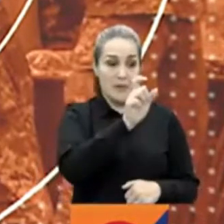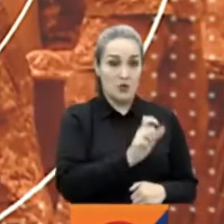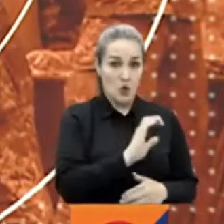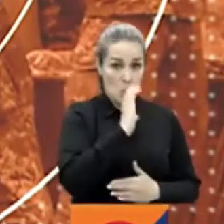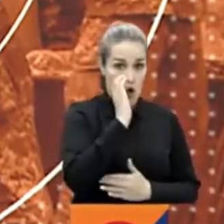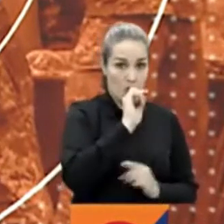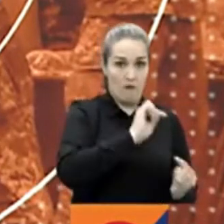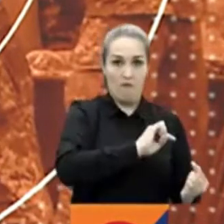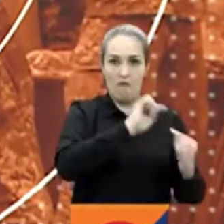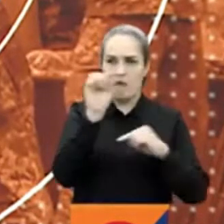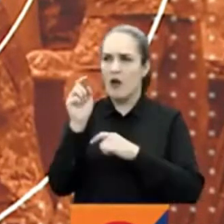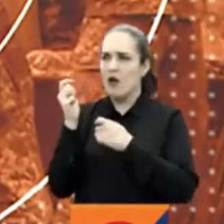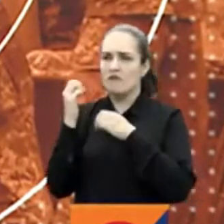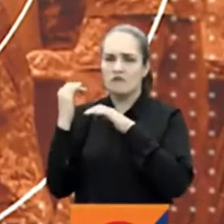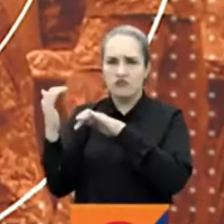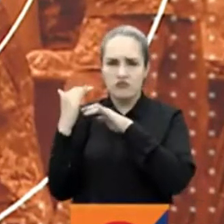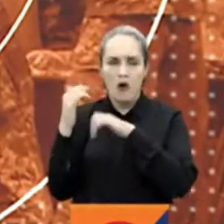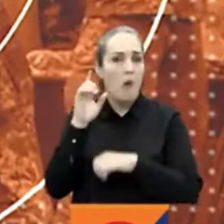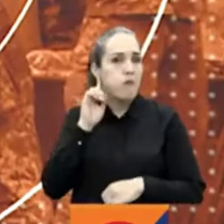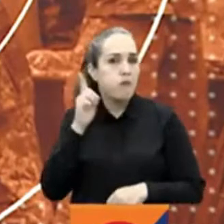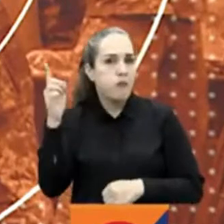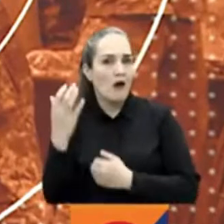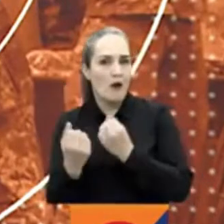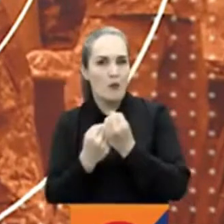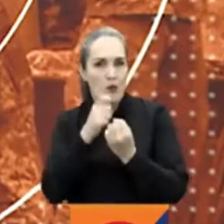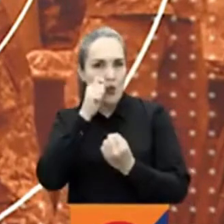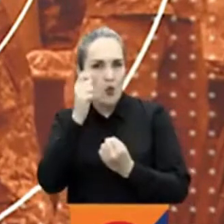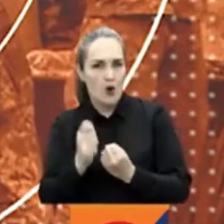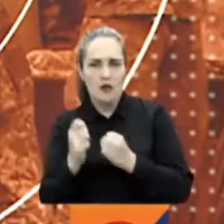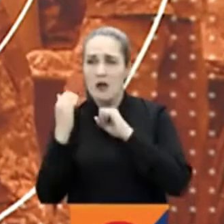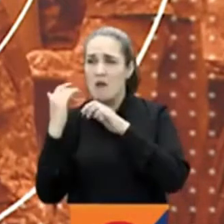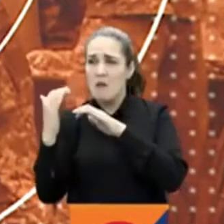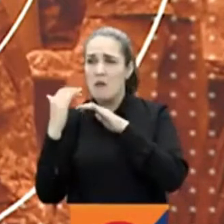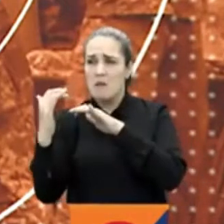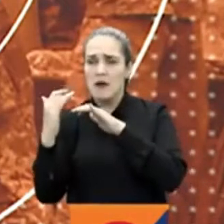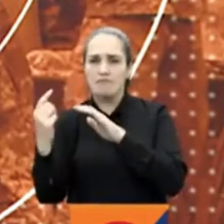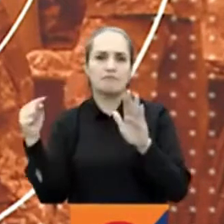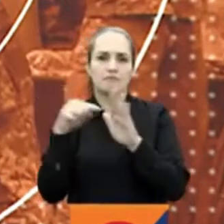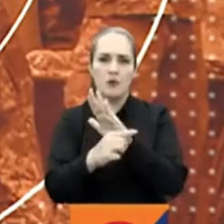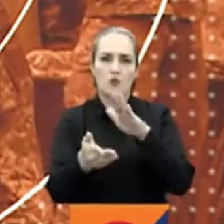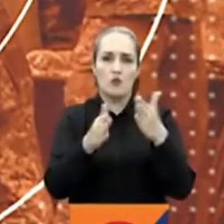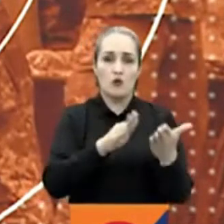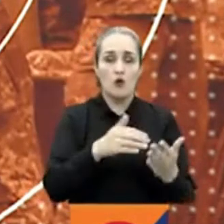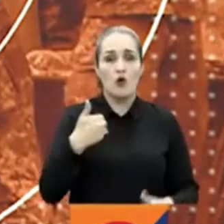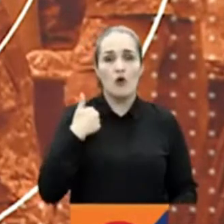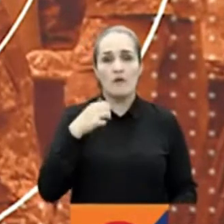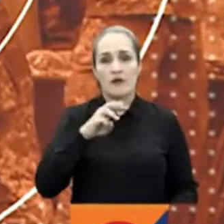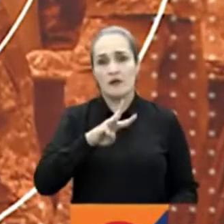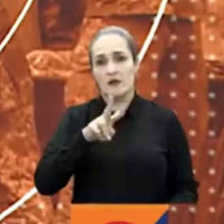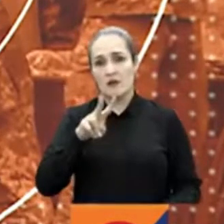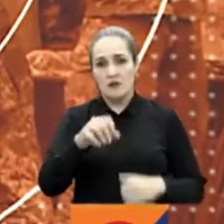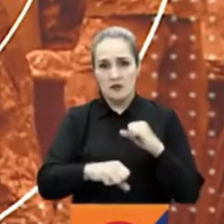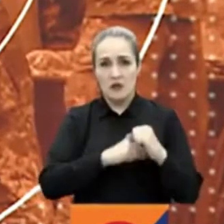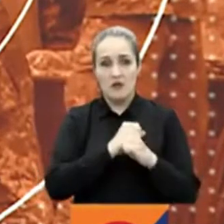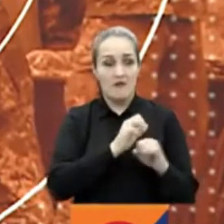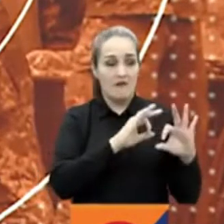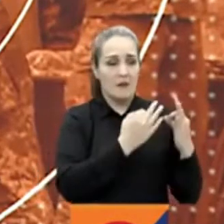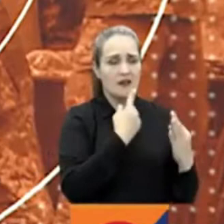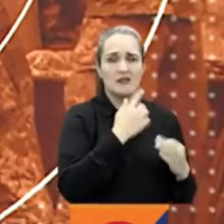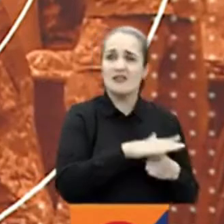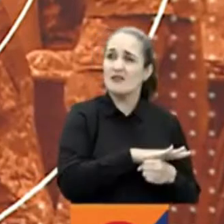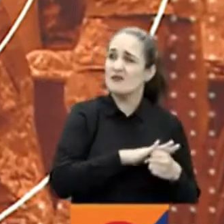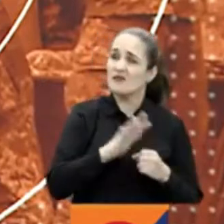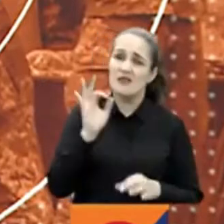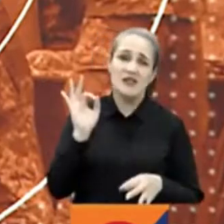Ucrania murió en medio de un enfrentamiento con soldados rusos. La familia del joven de 32 años habló sobre la situación y aseguró que es